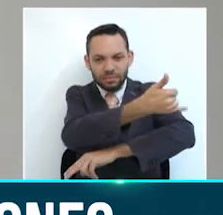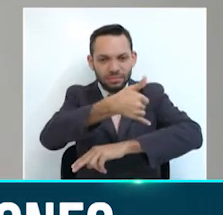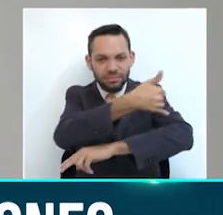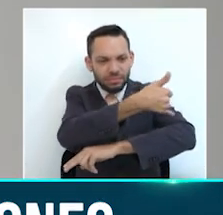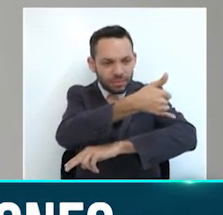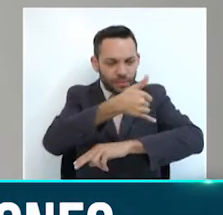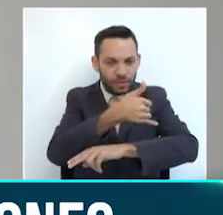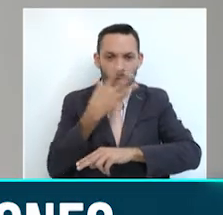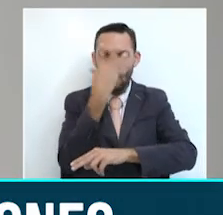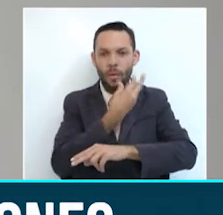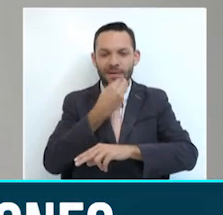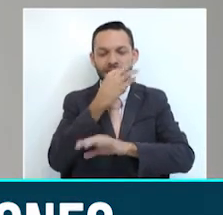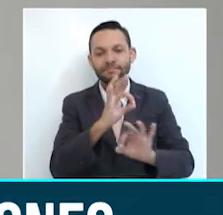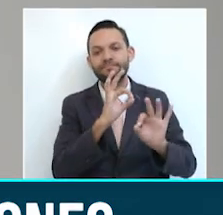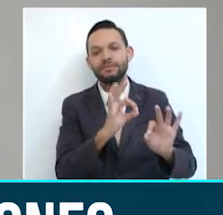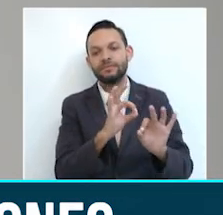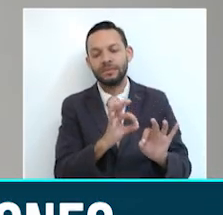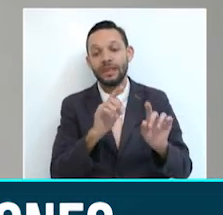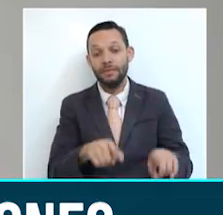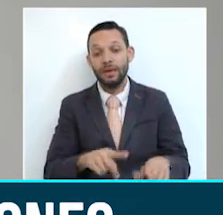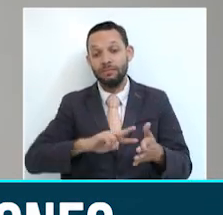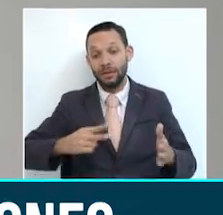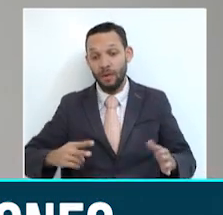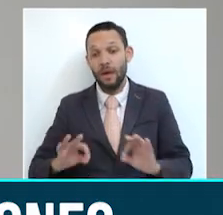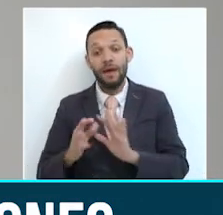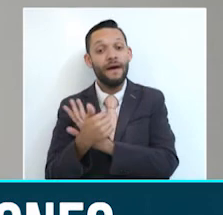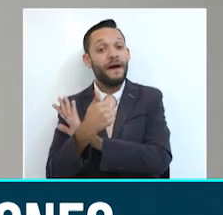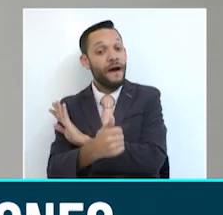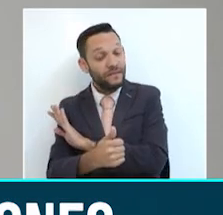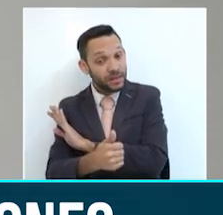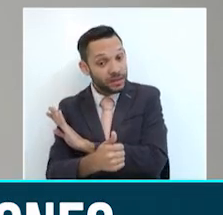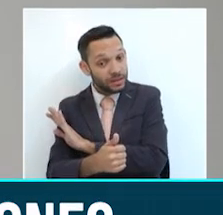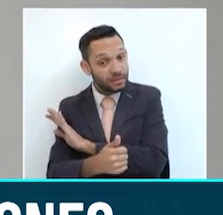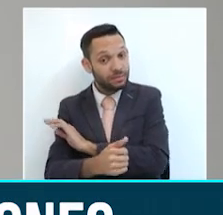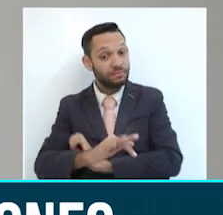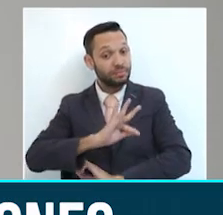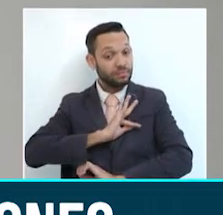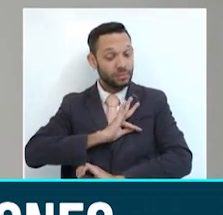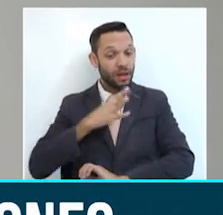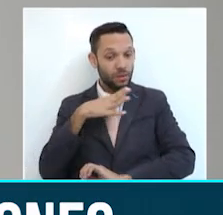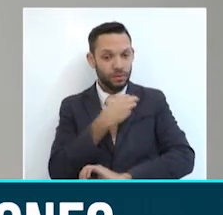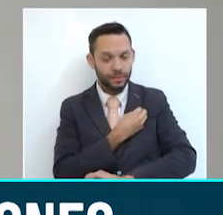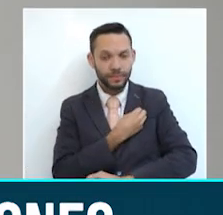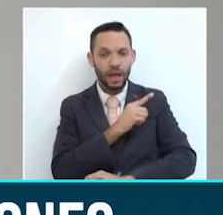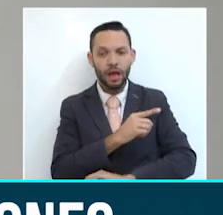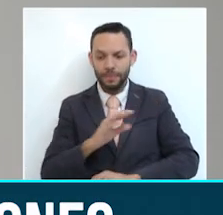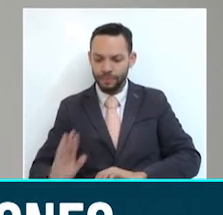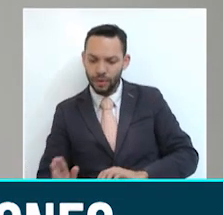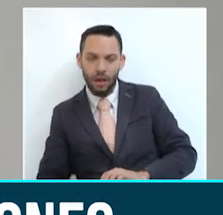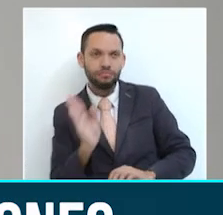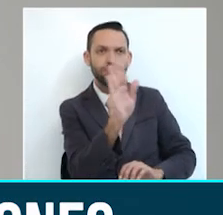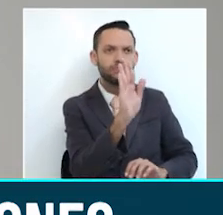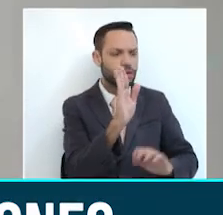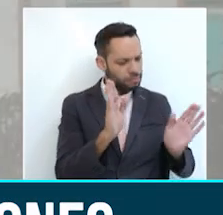de vista estético sino también técnico porque a ese bareque nosotros le colocamos un cemento encima e hicimos el bareque